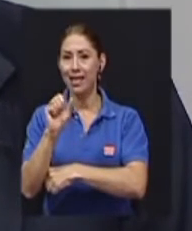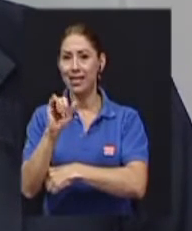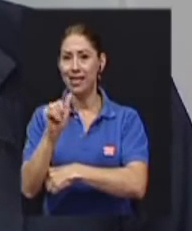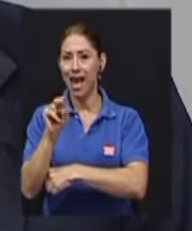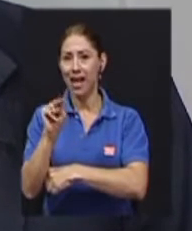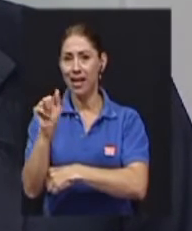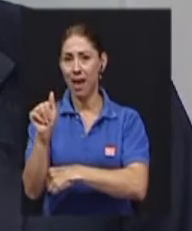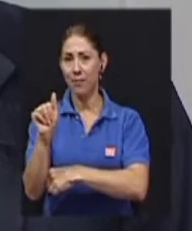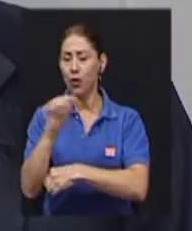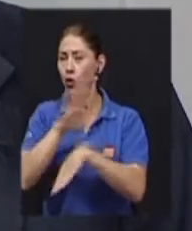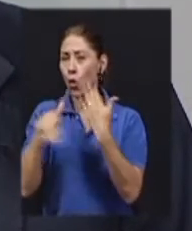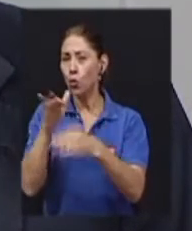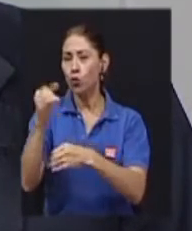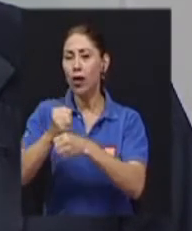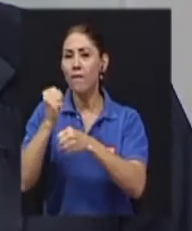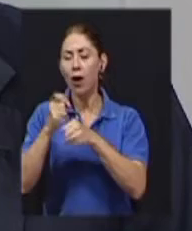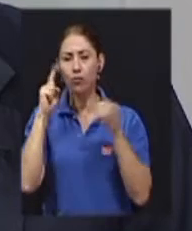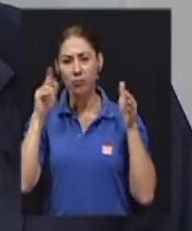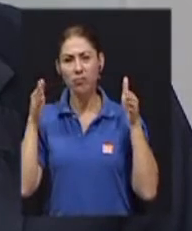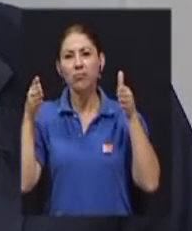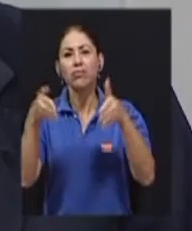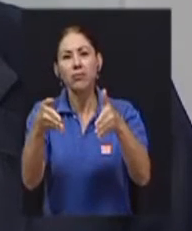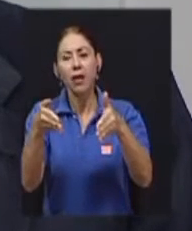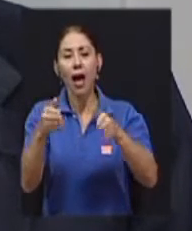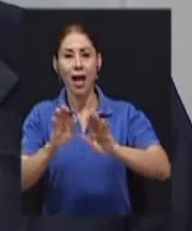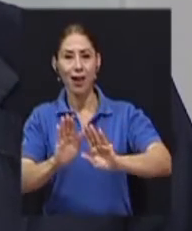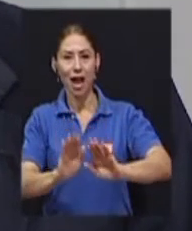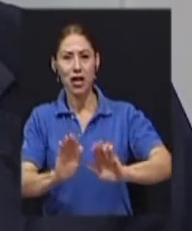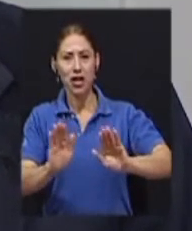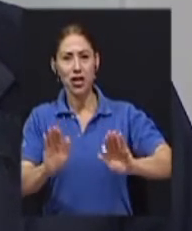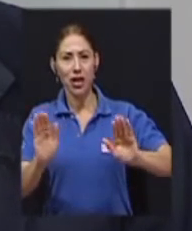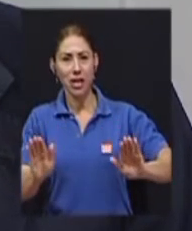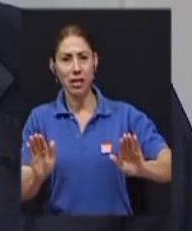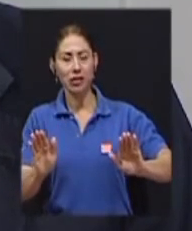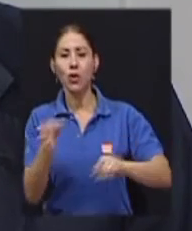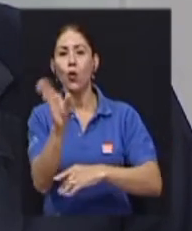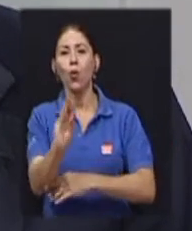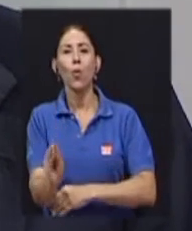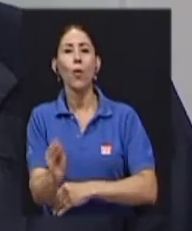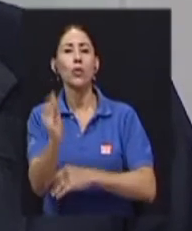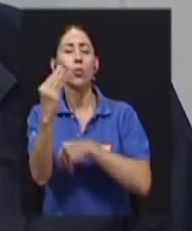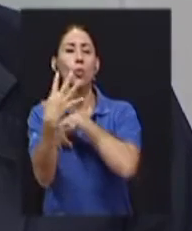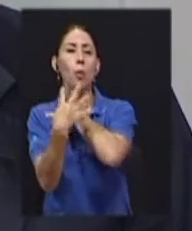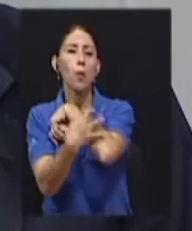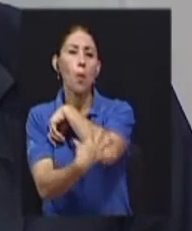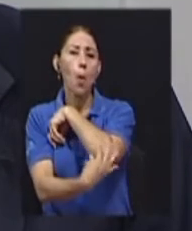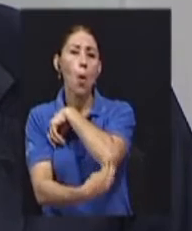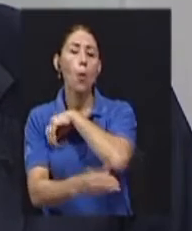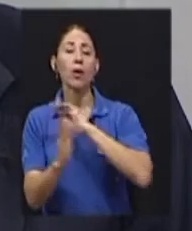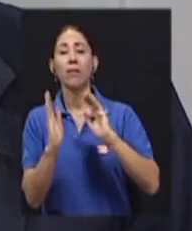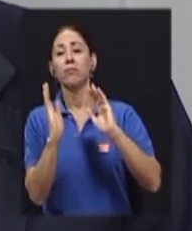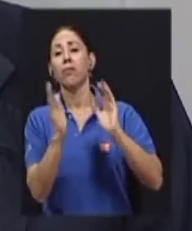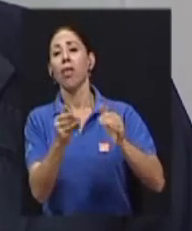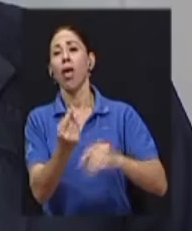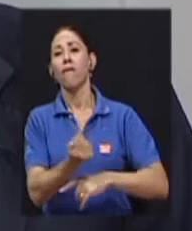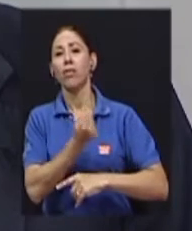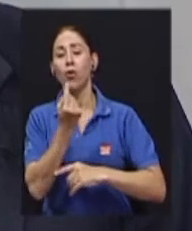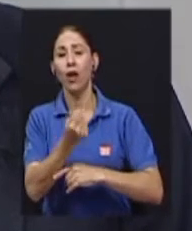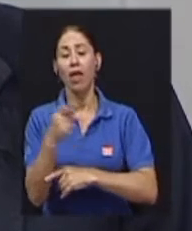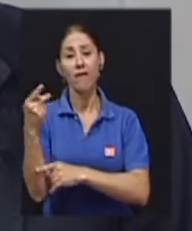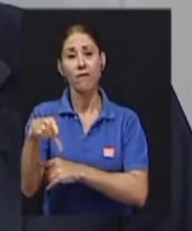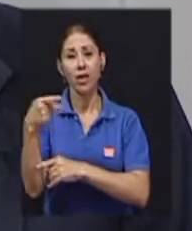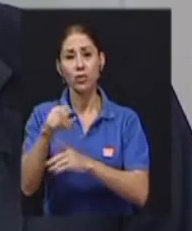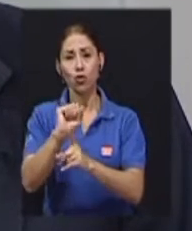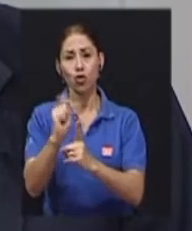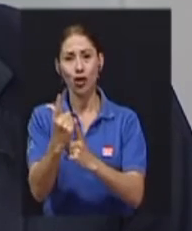a la niñez, a la juventud, pobre, abandonada, en riesgo social. Luego,